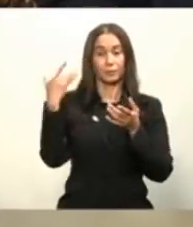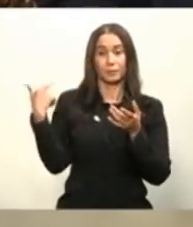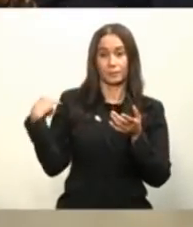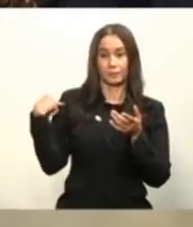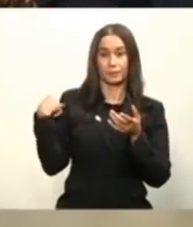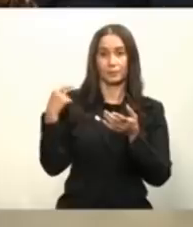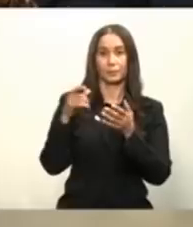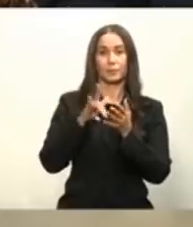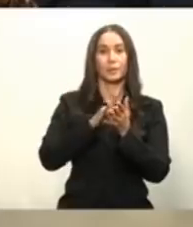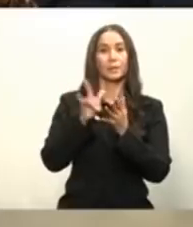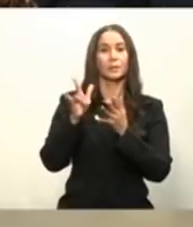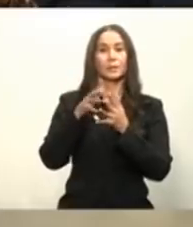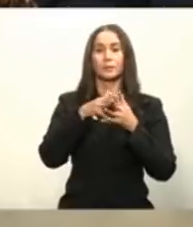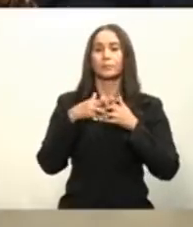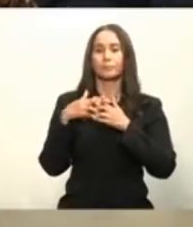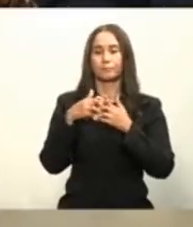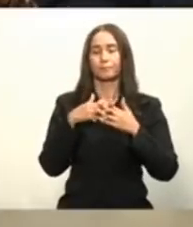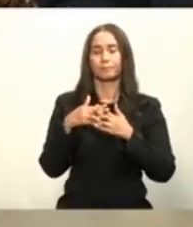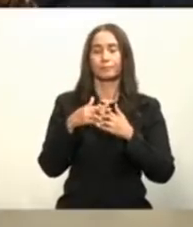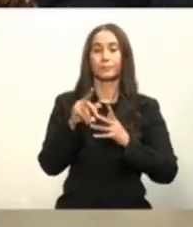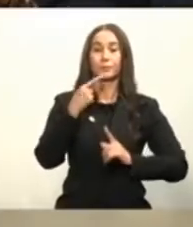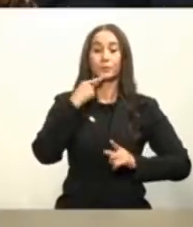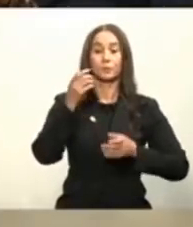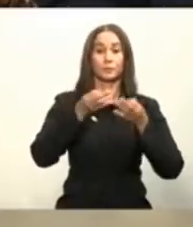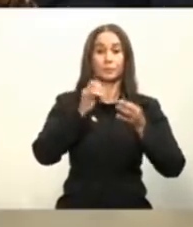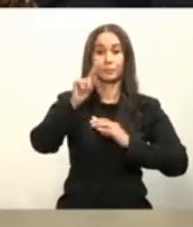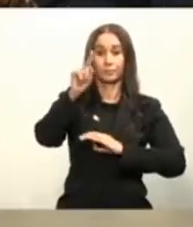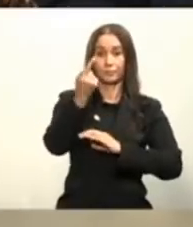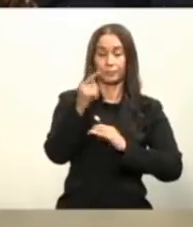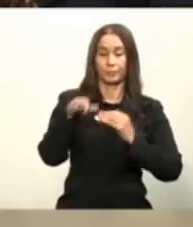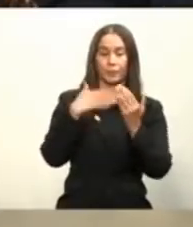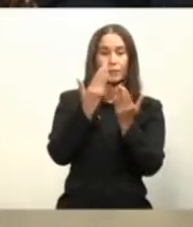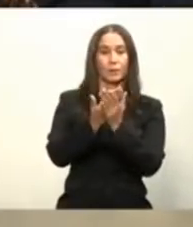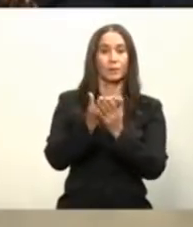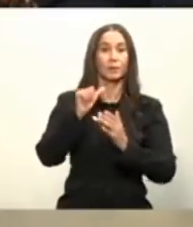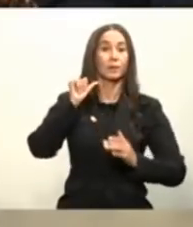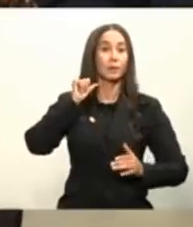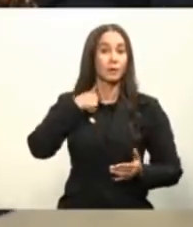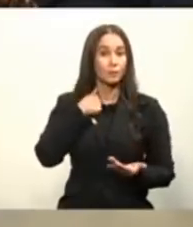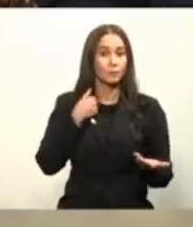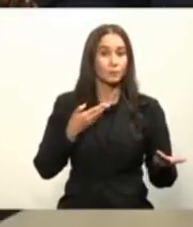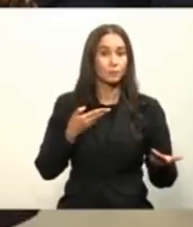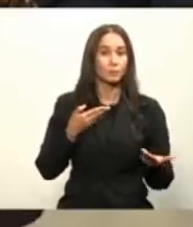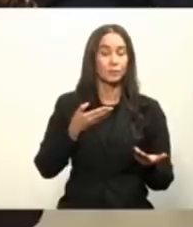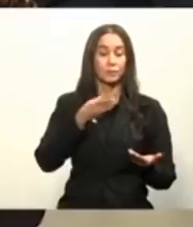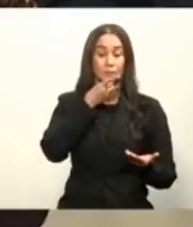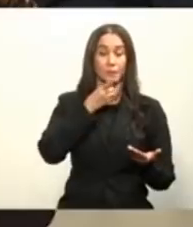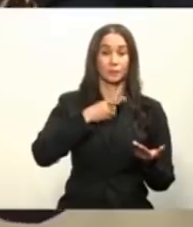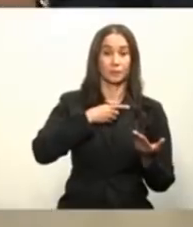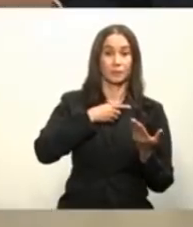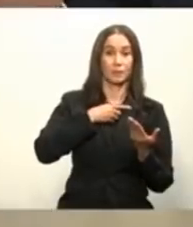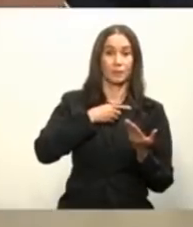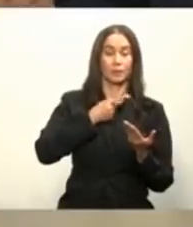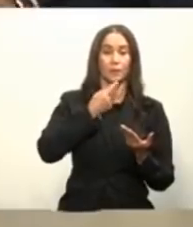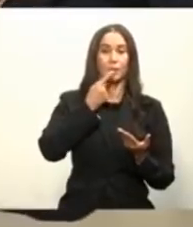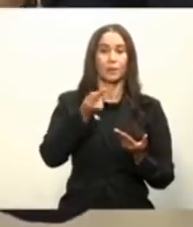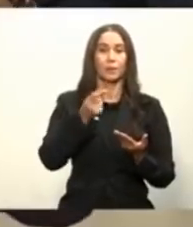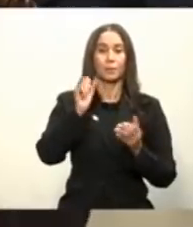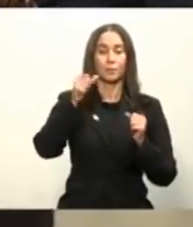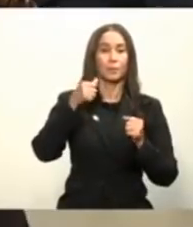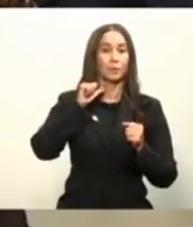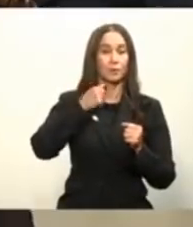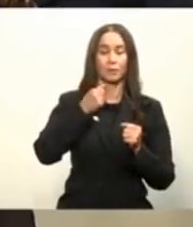ellos decían que la primera vacuna podía llegar en agosto estoy hablando desde diciembre cuando ya fue